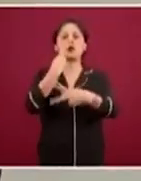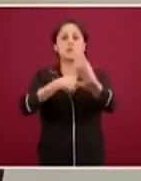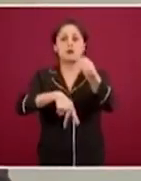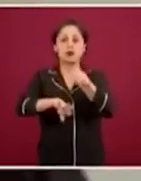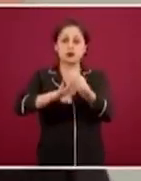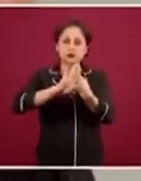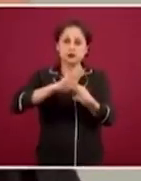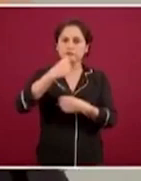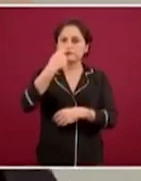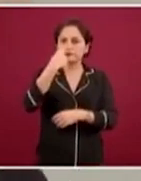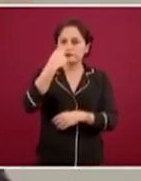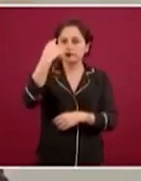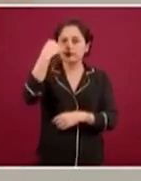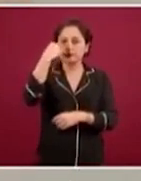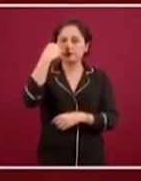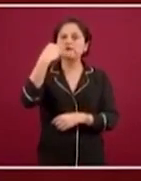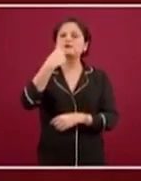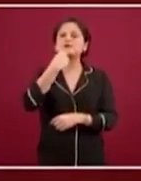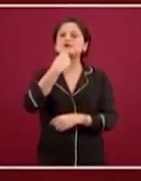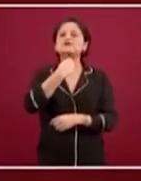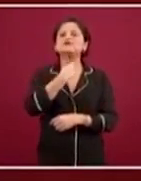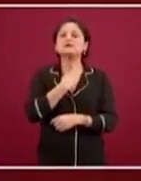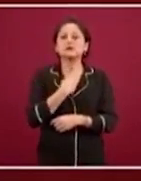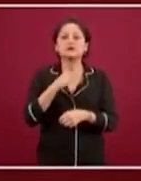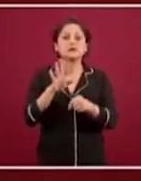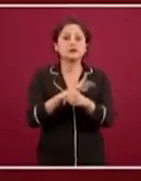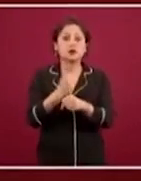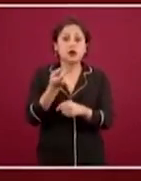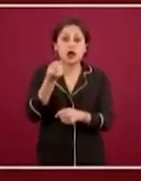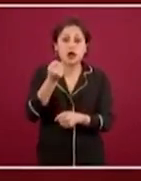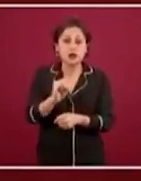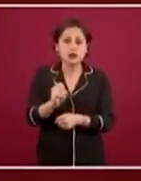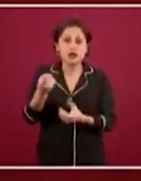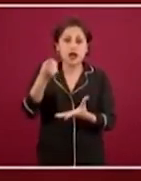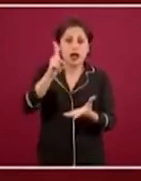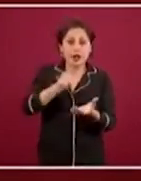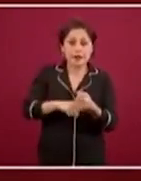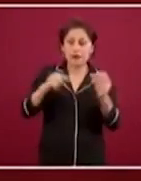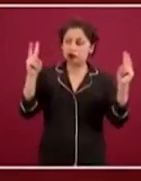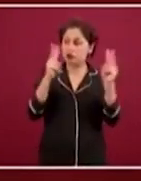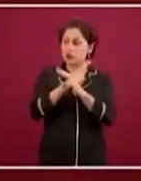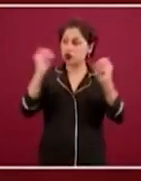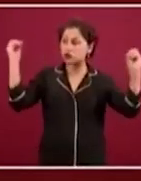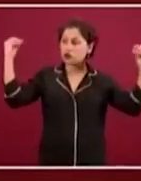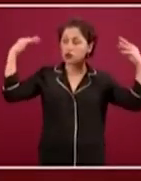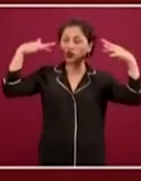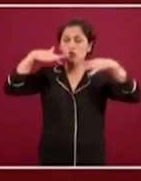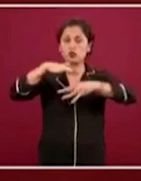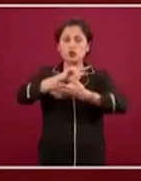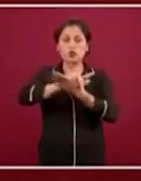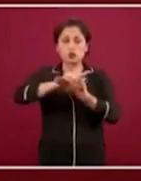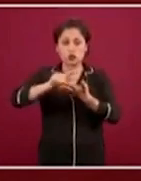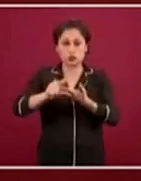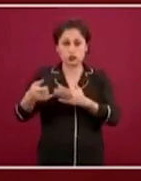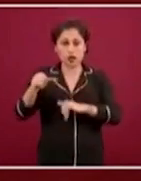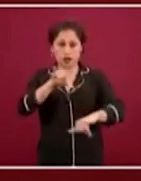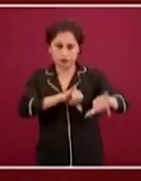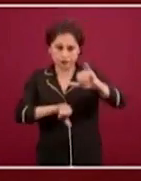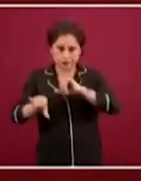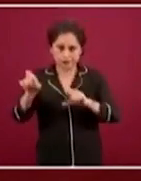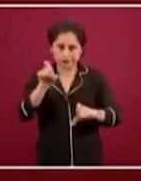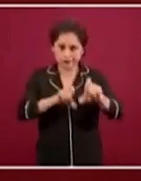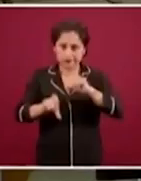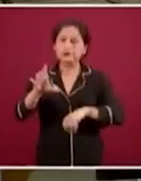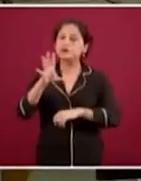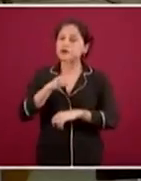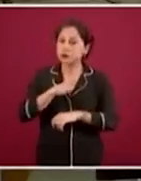ojos tan sólo con la sustancia sanitizante. Pero si suponemos que hay una persona que tiene COVID y que en